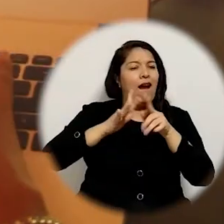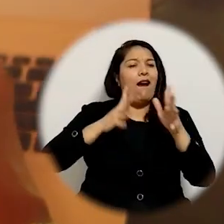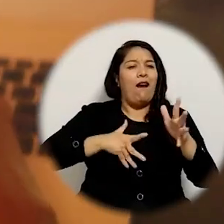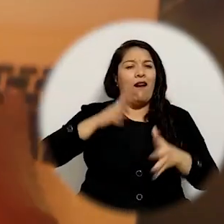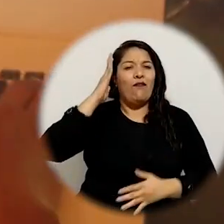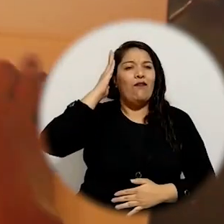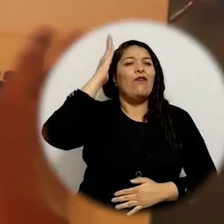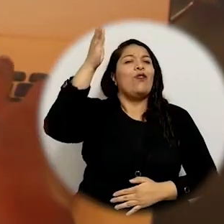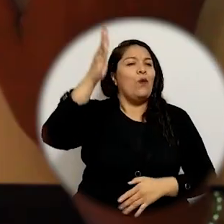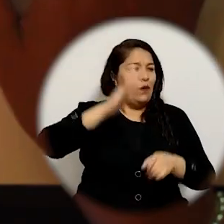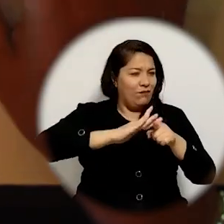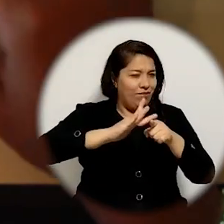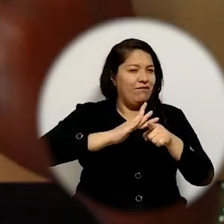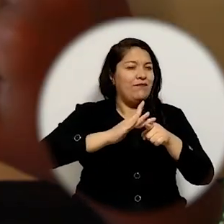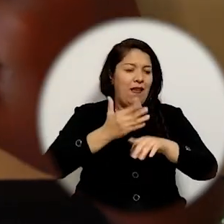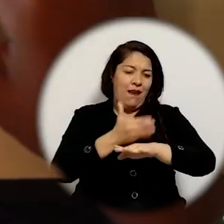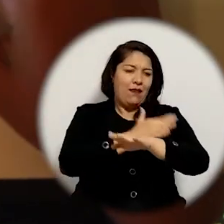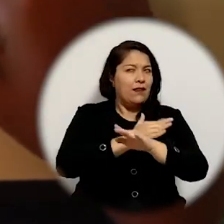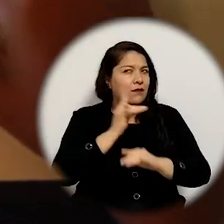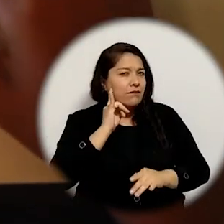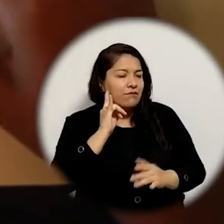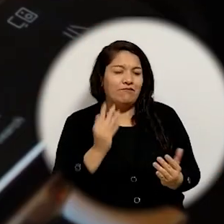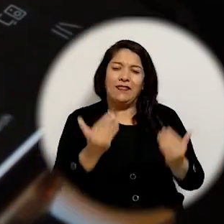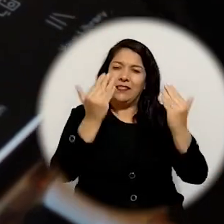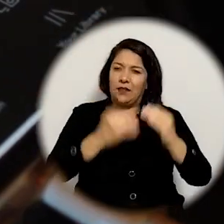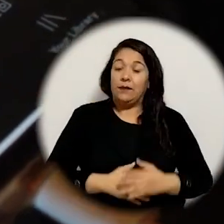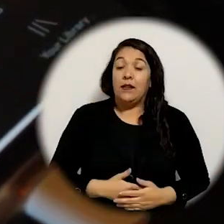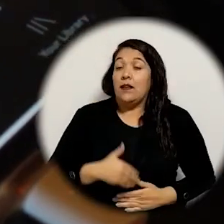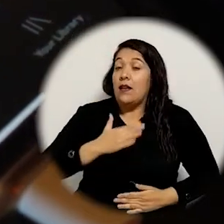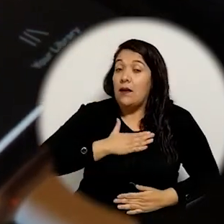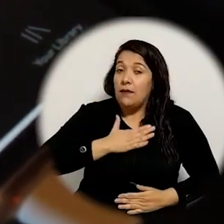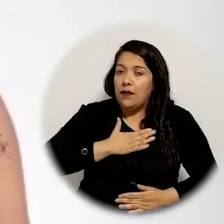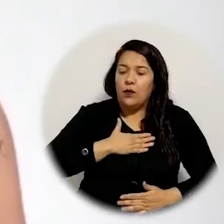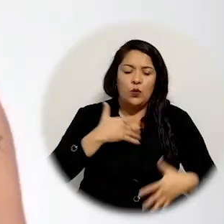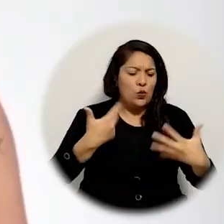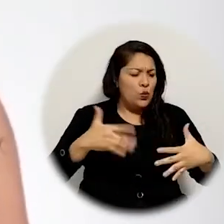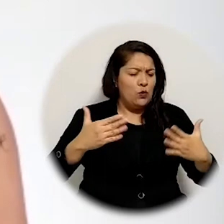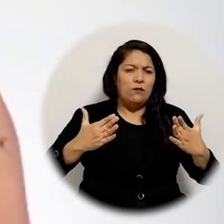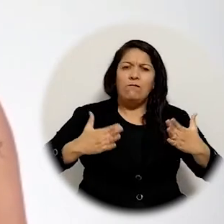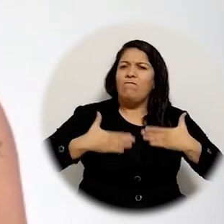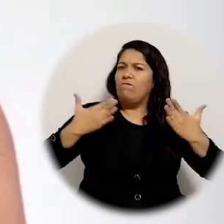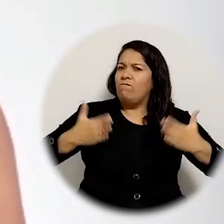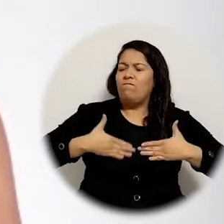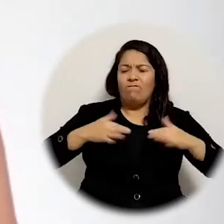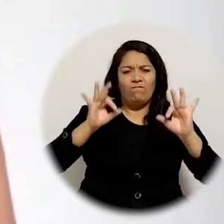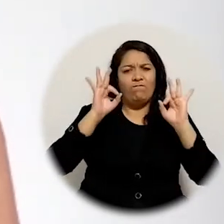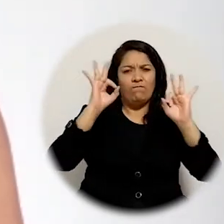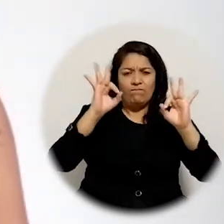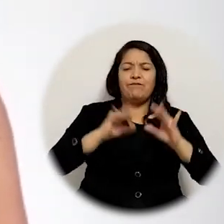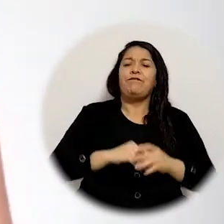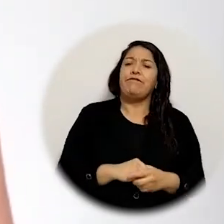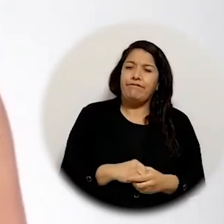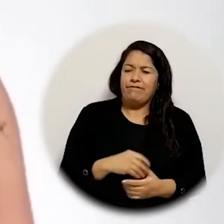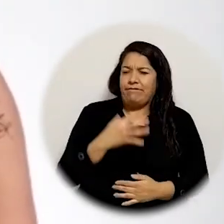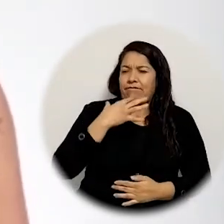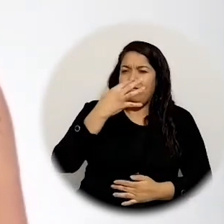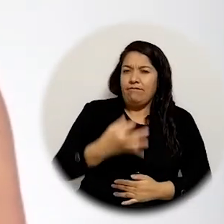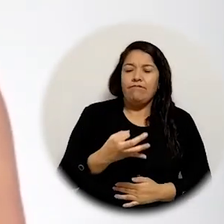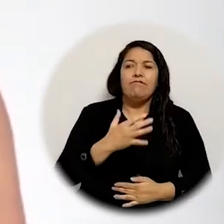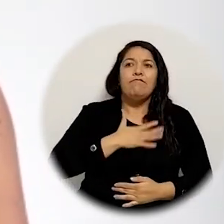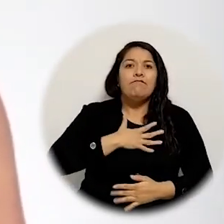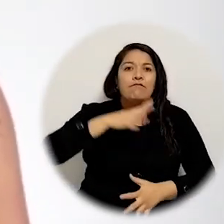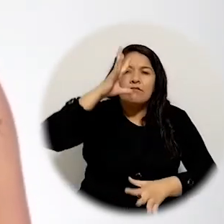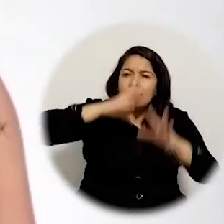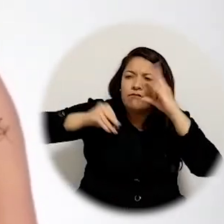trabajo en el cual los vamos a desempeñar en el futuro realmente es una experiencia que me ha traído mucha satisfacción ya que